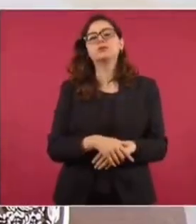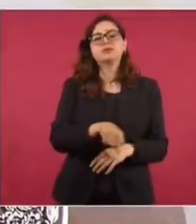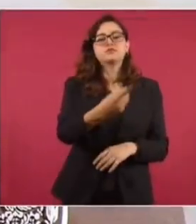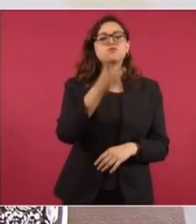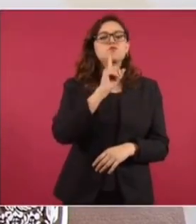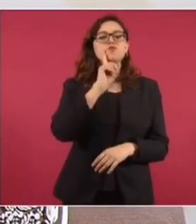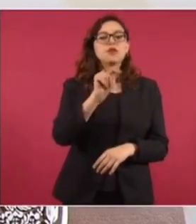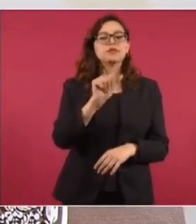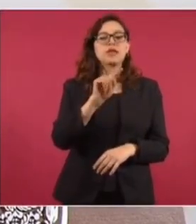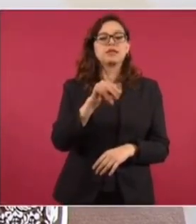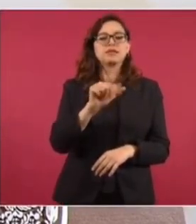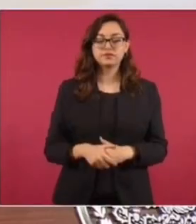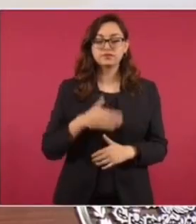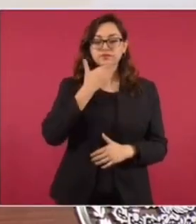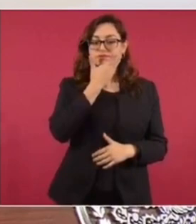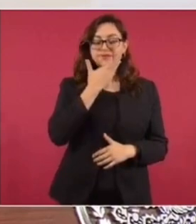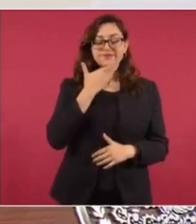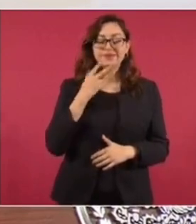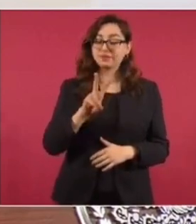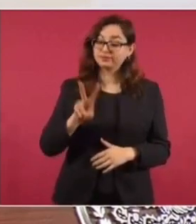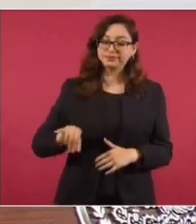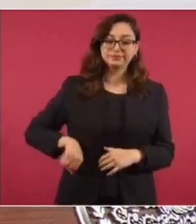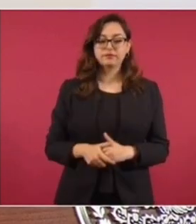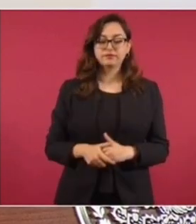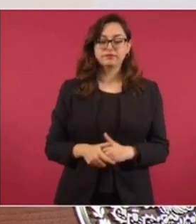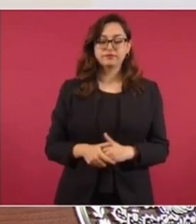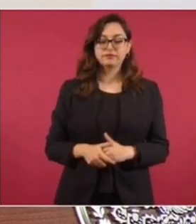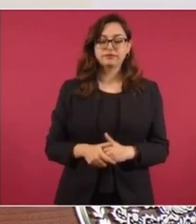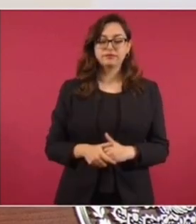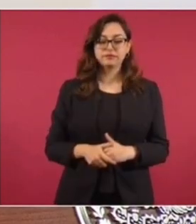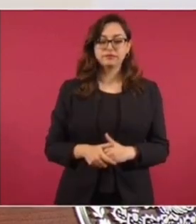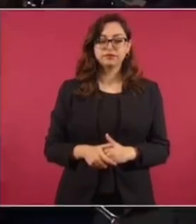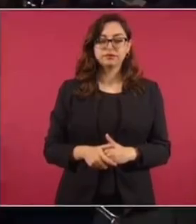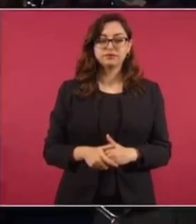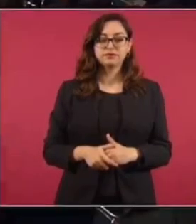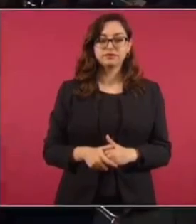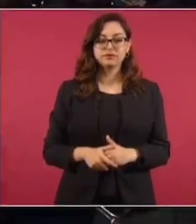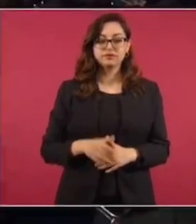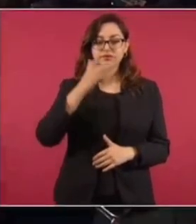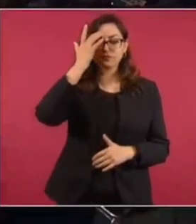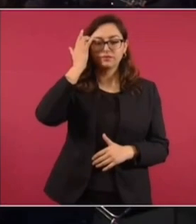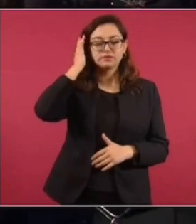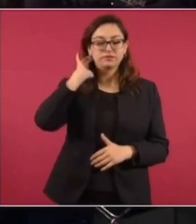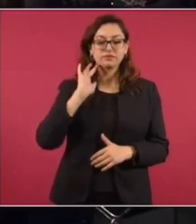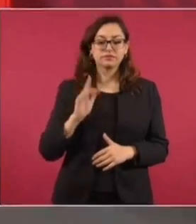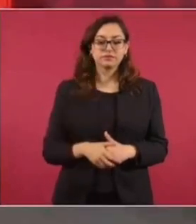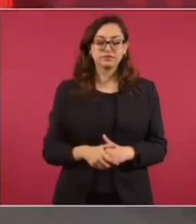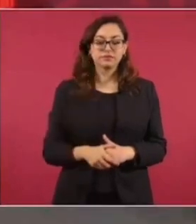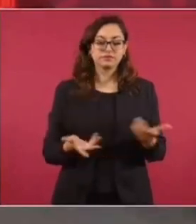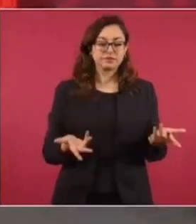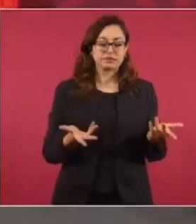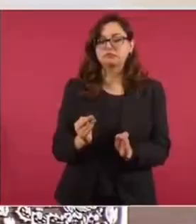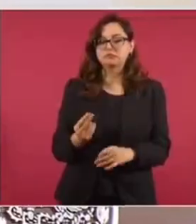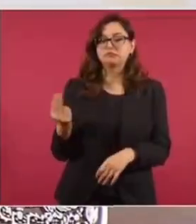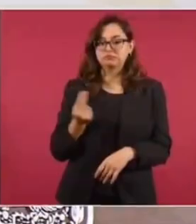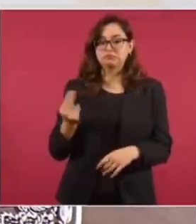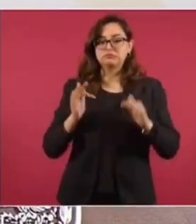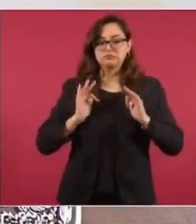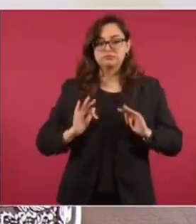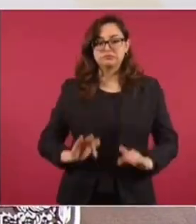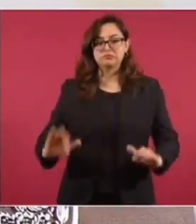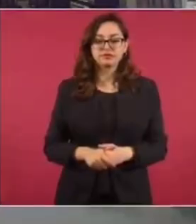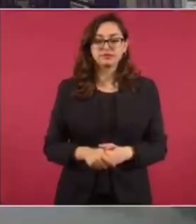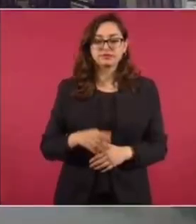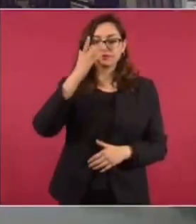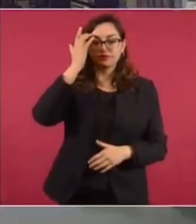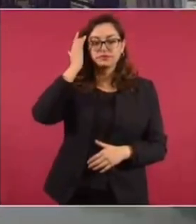en el aeropuerto? Es interesante. ¿Por qué? Sí, a entregarse la mentira. Se le añade el enojo. No te calientes